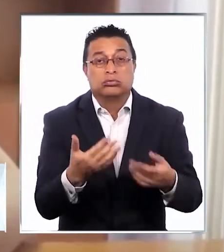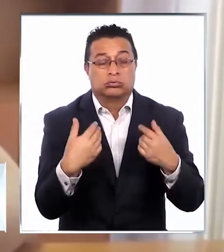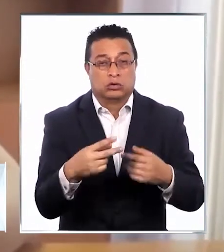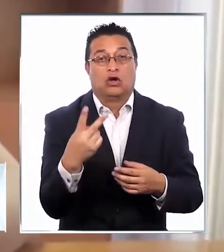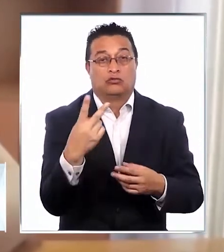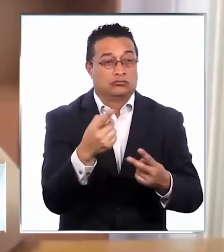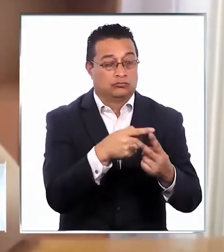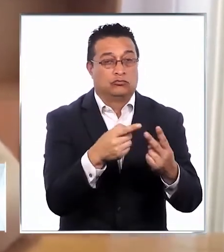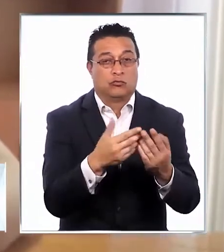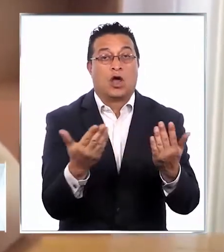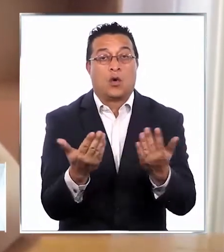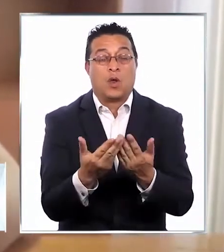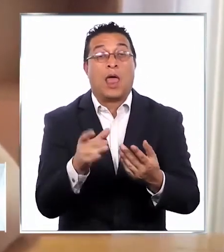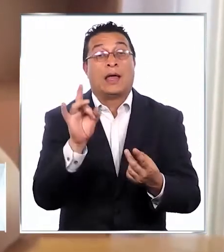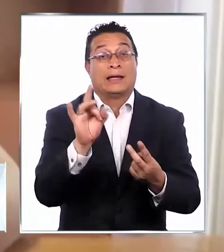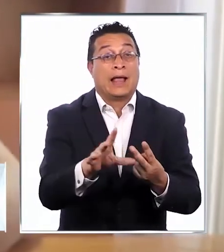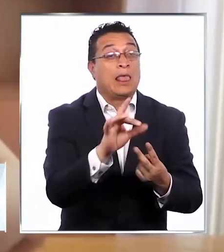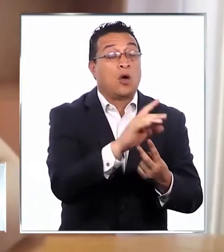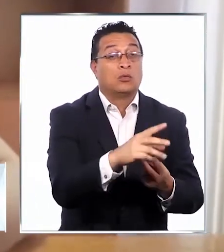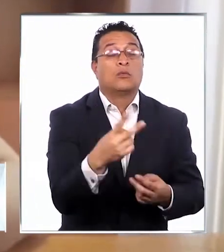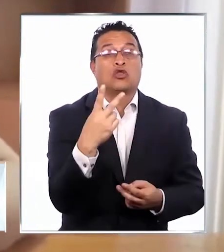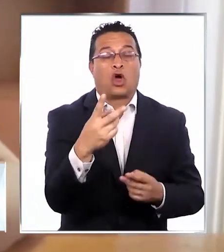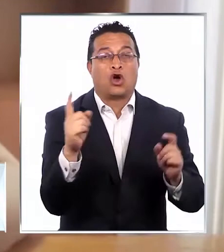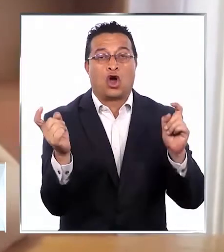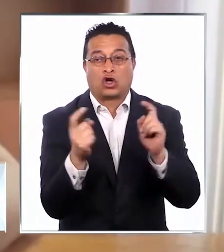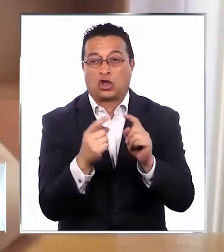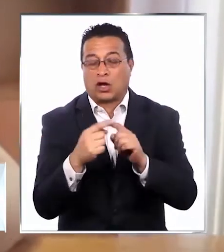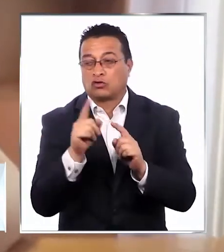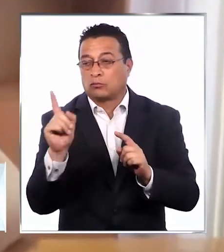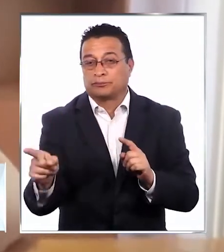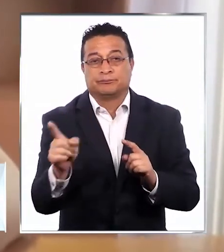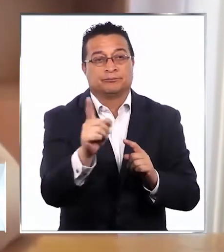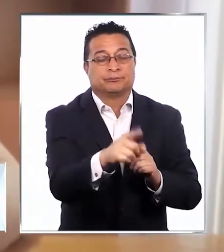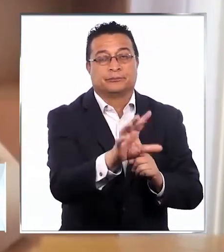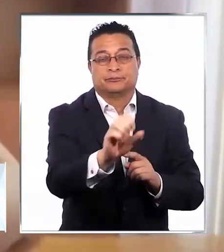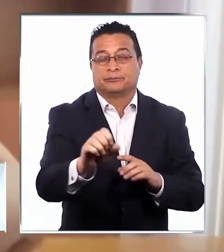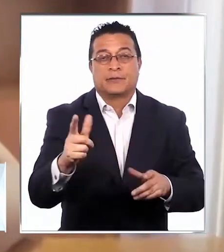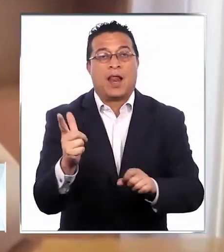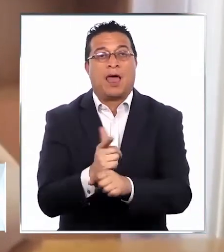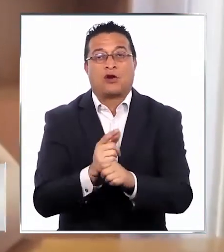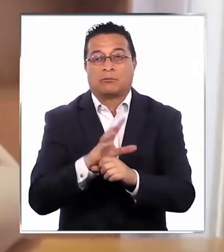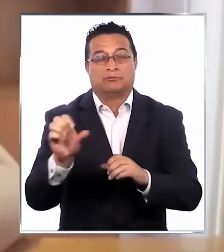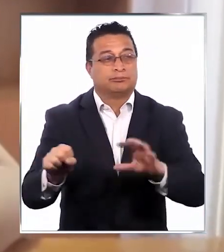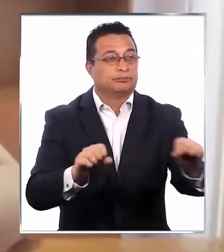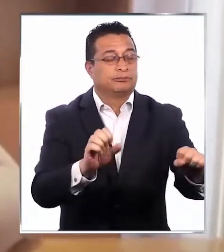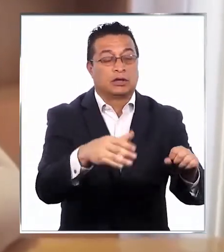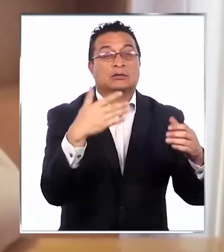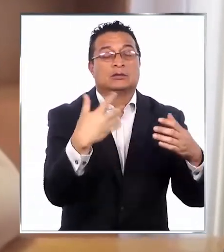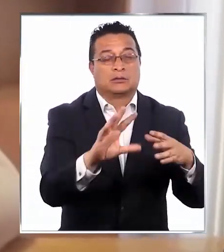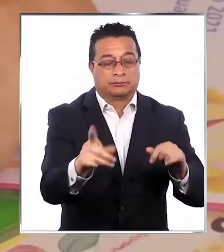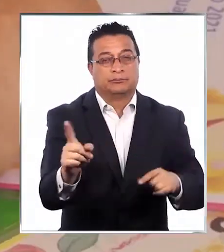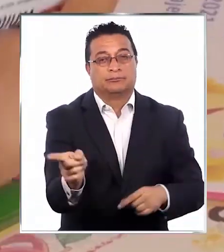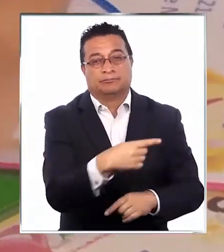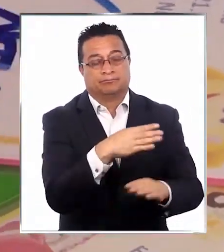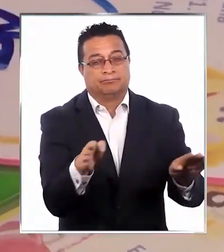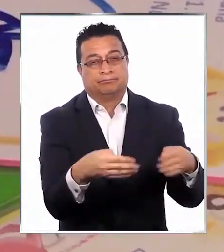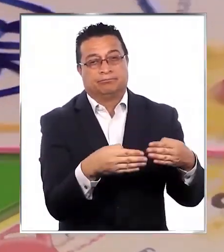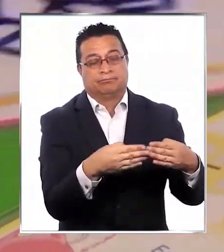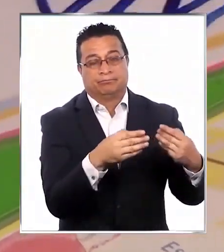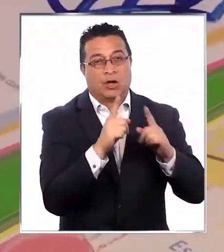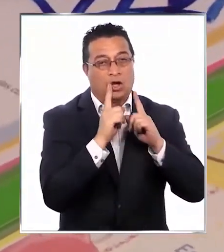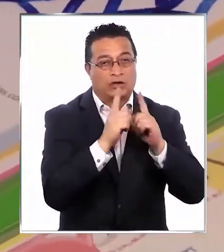en ambos colegios y cada uno dio dos contactos estrechos laborales, los cuales ya están con indicación de